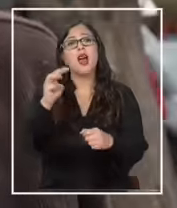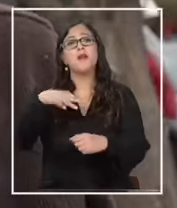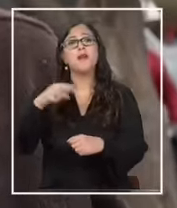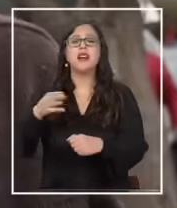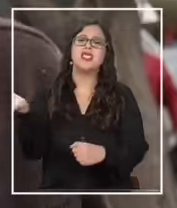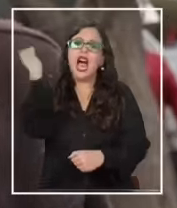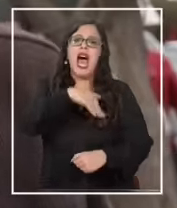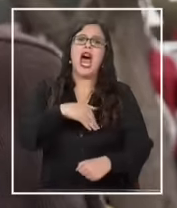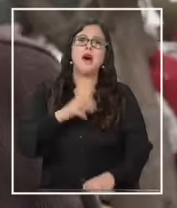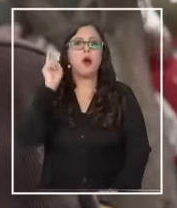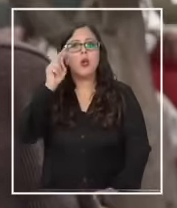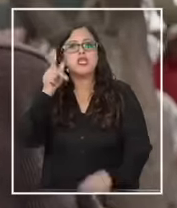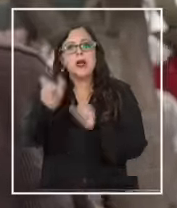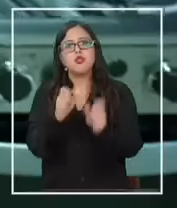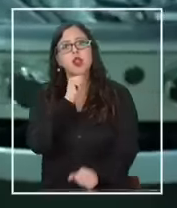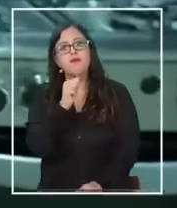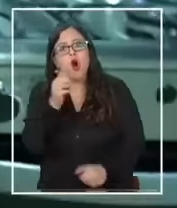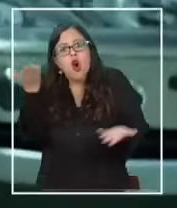hacer acuérdense de los pobres